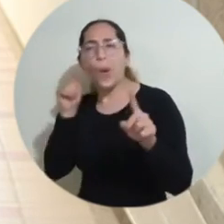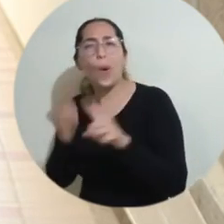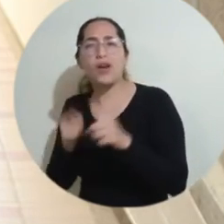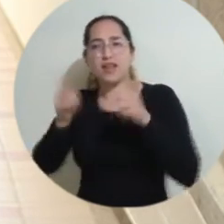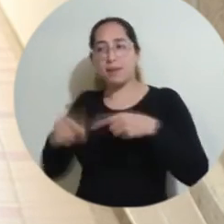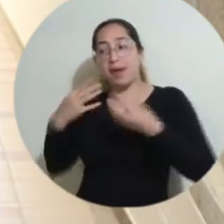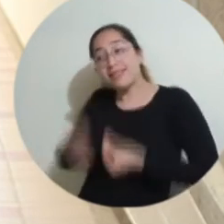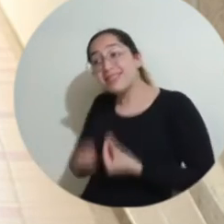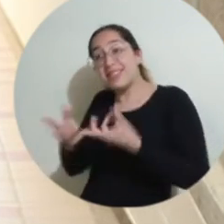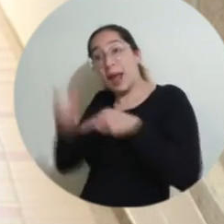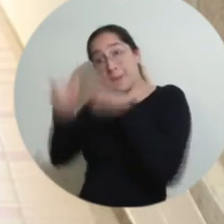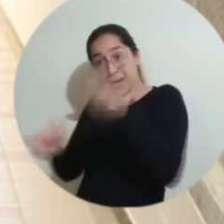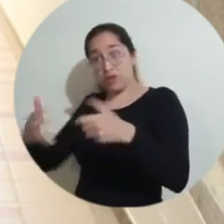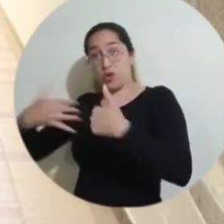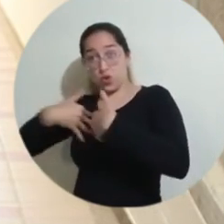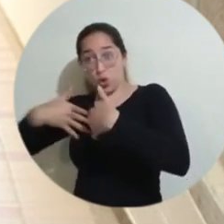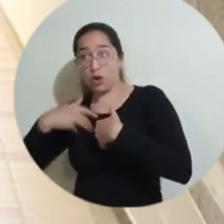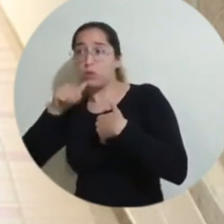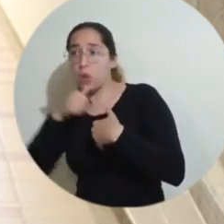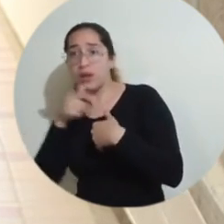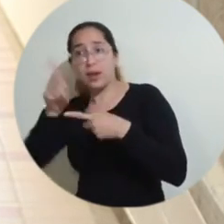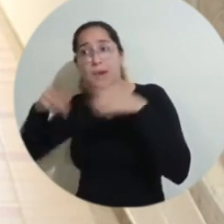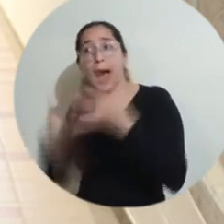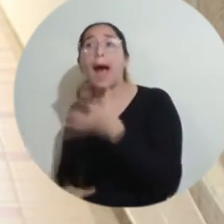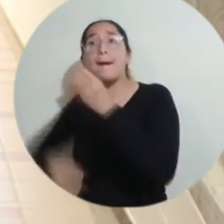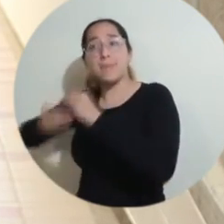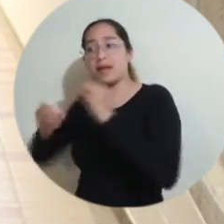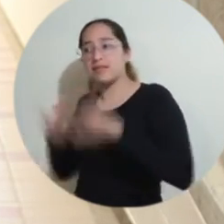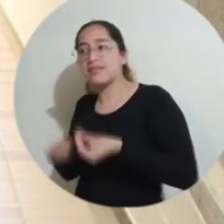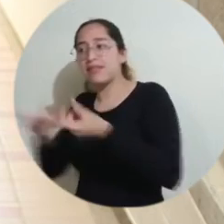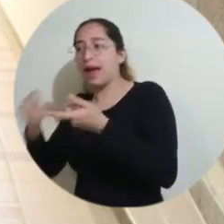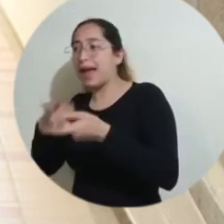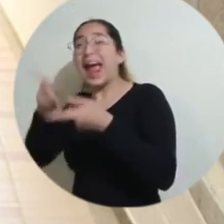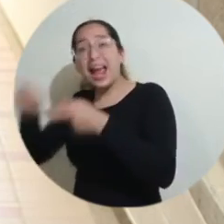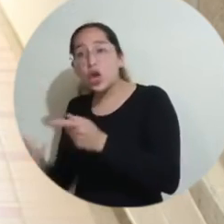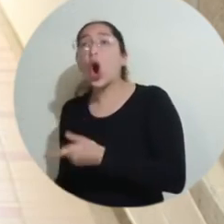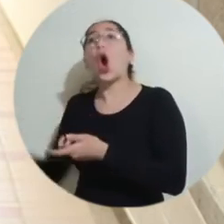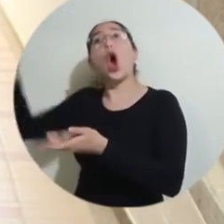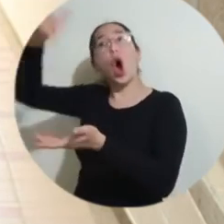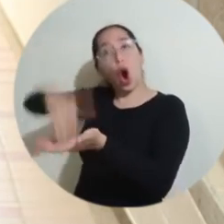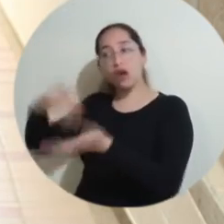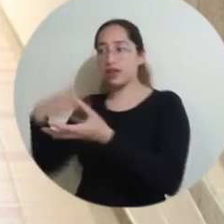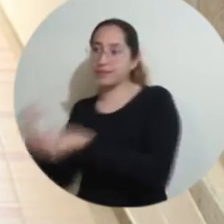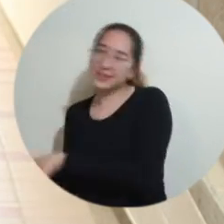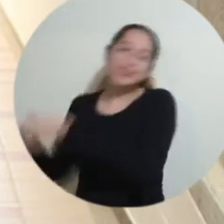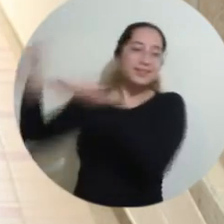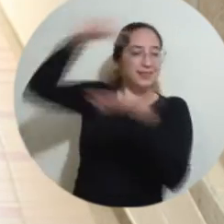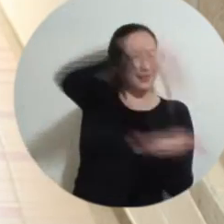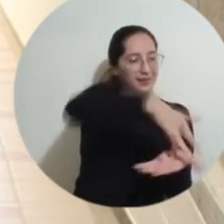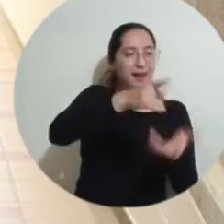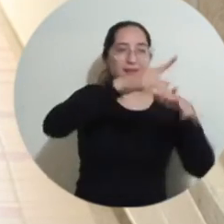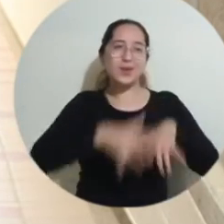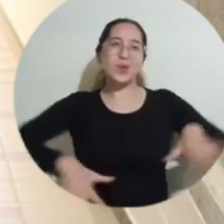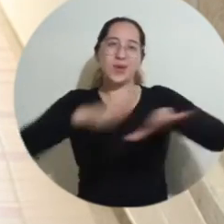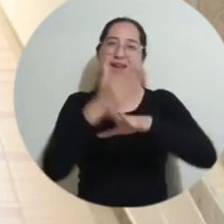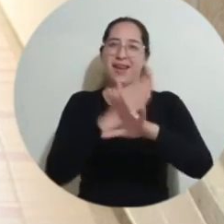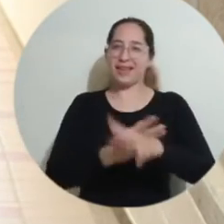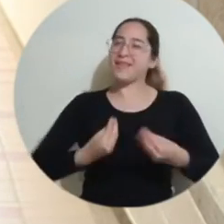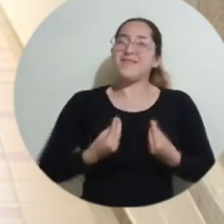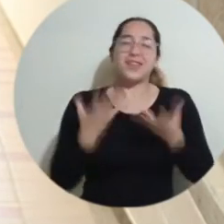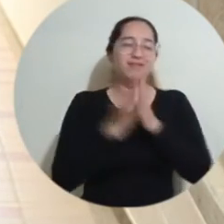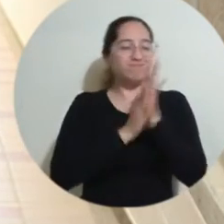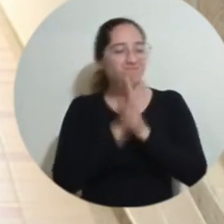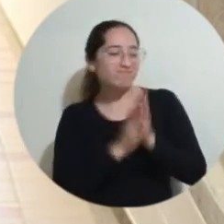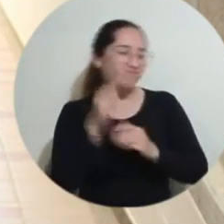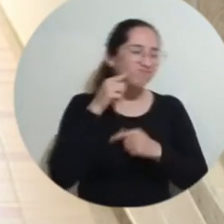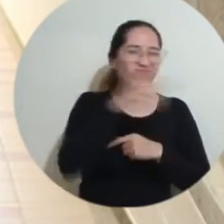brindarles a las víctimas también otra posibilidad de reencontrarse con el entorno, de reinsertarse